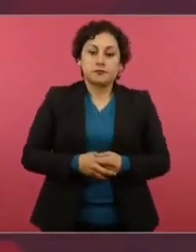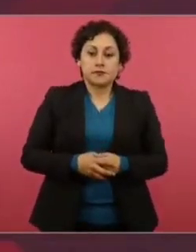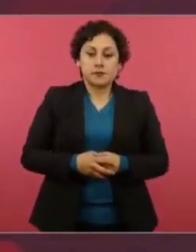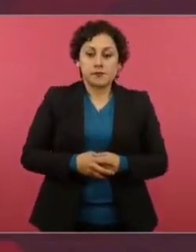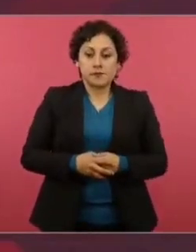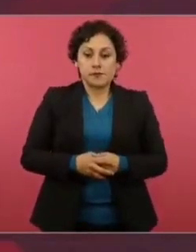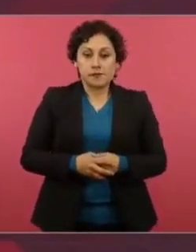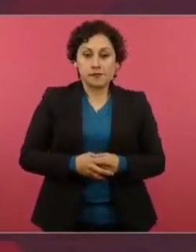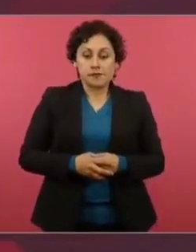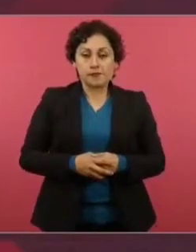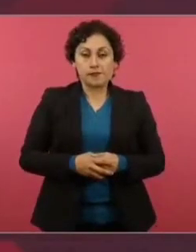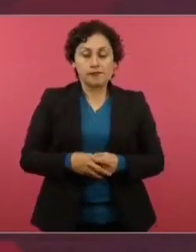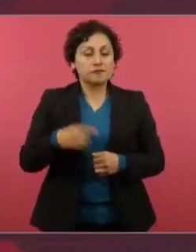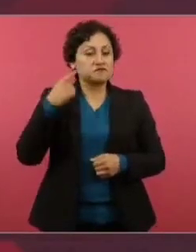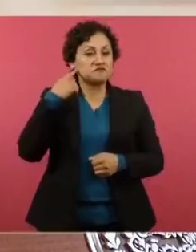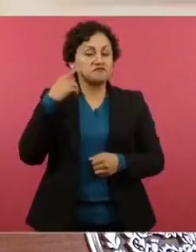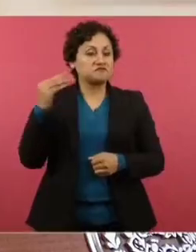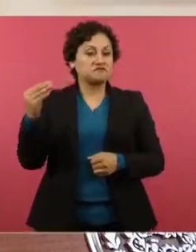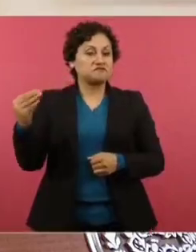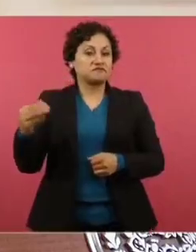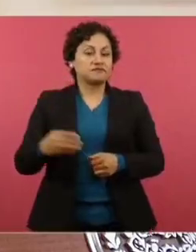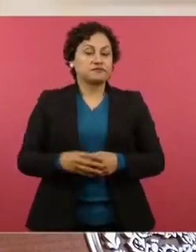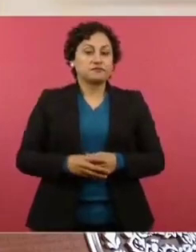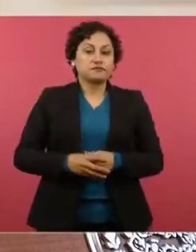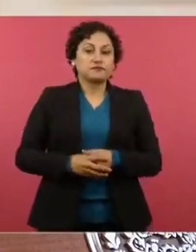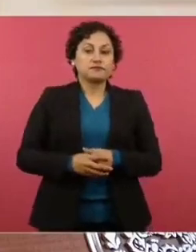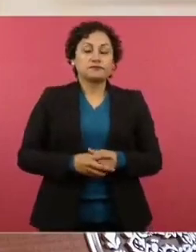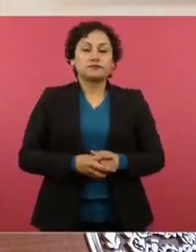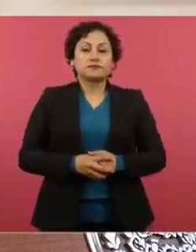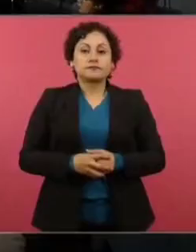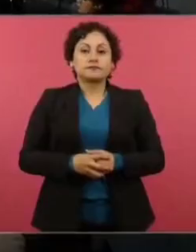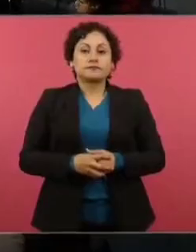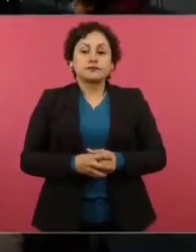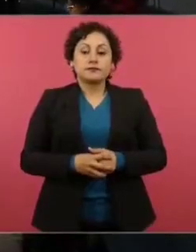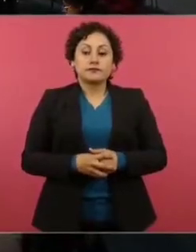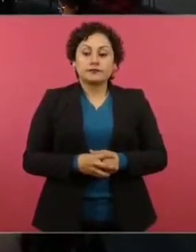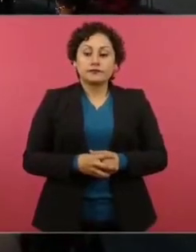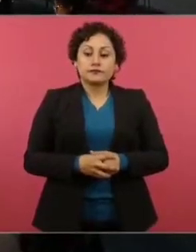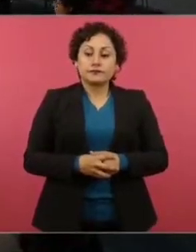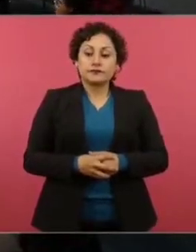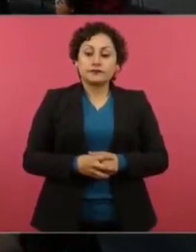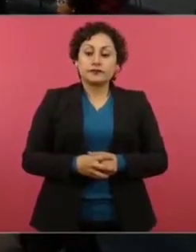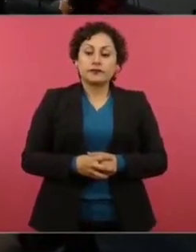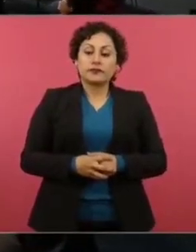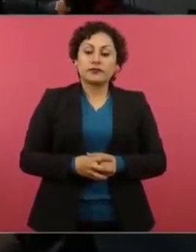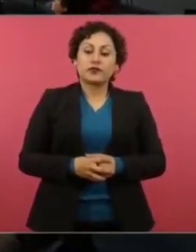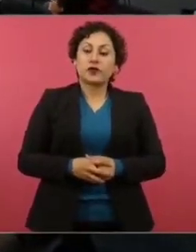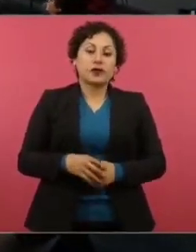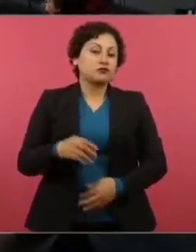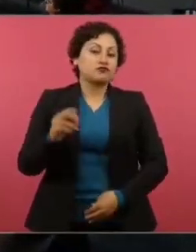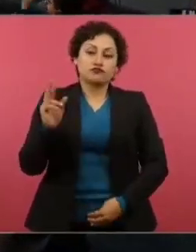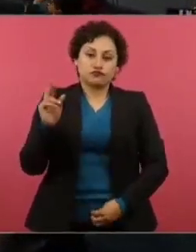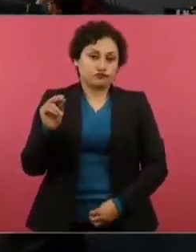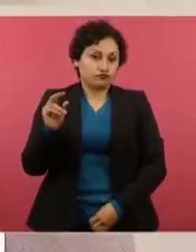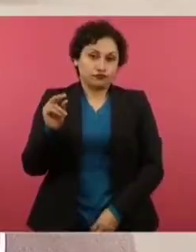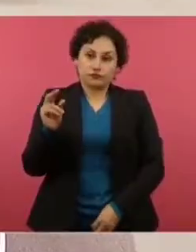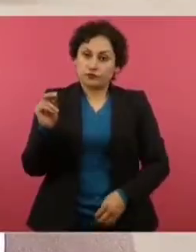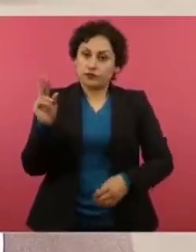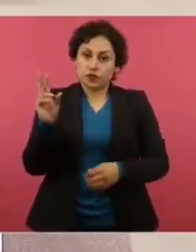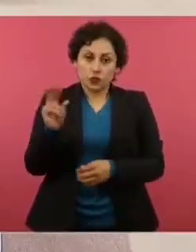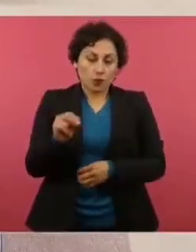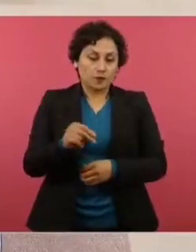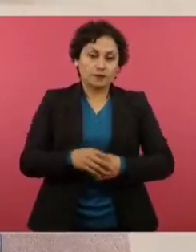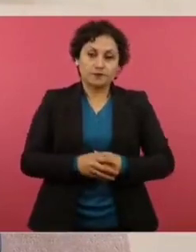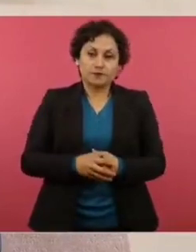¿No les tiene el informe de que algunos funcionarios se estén apoyando a alguna porcelata? No, no,